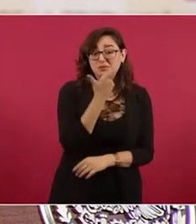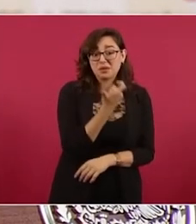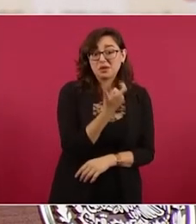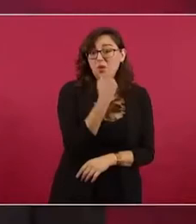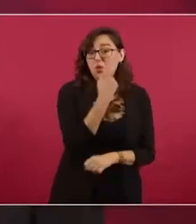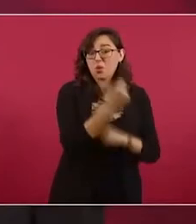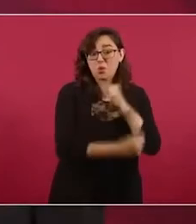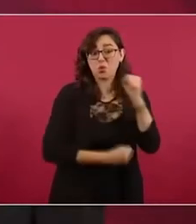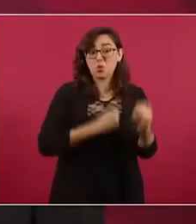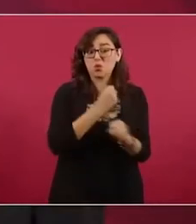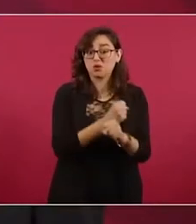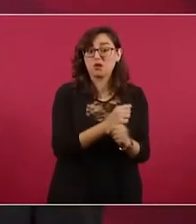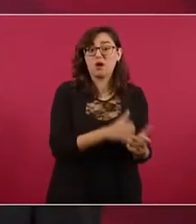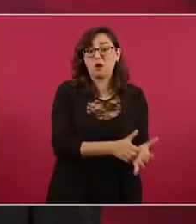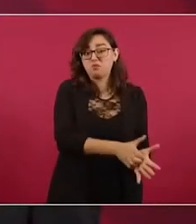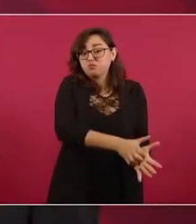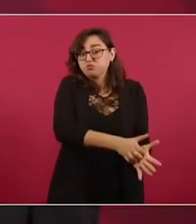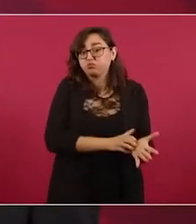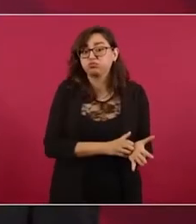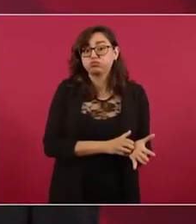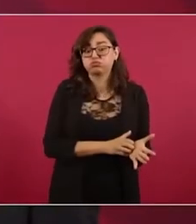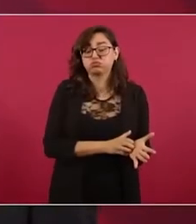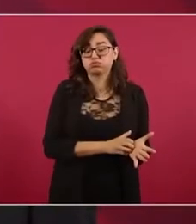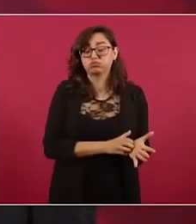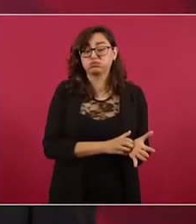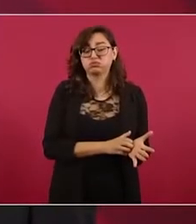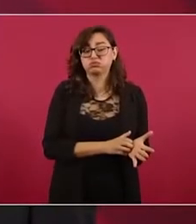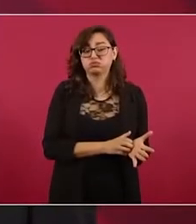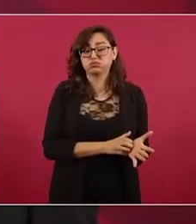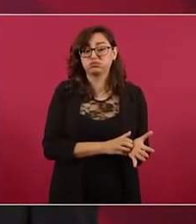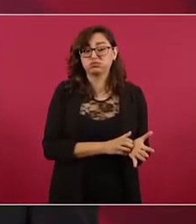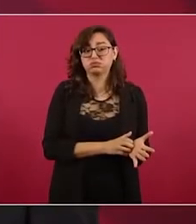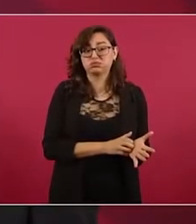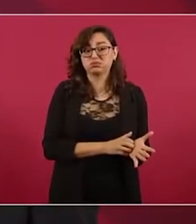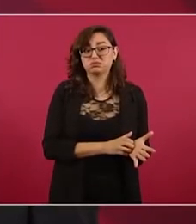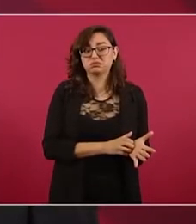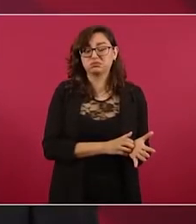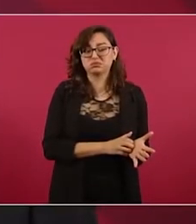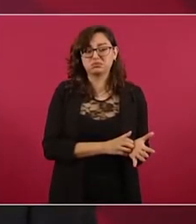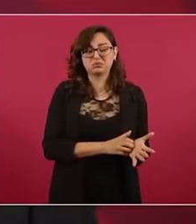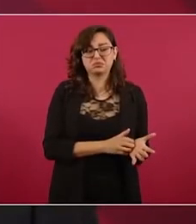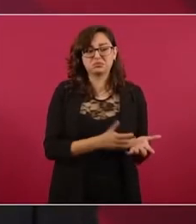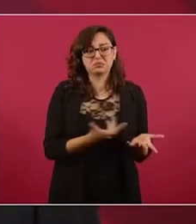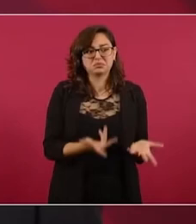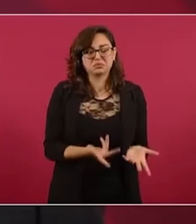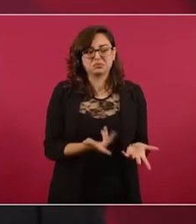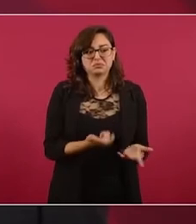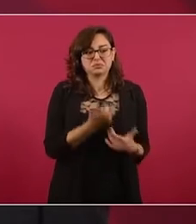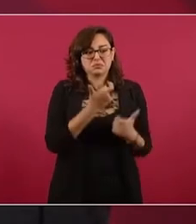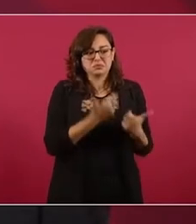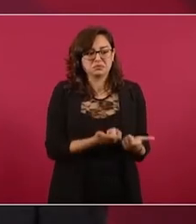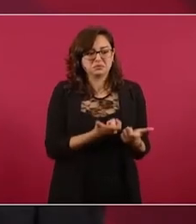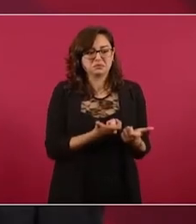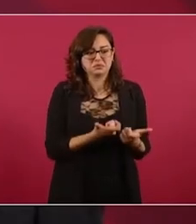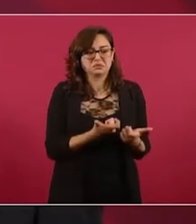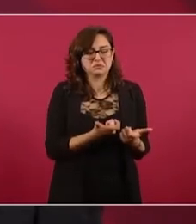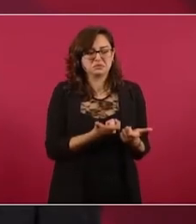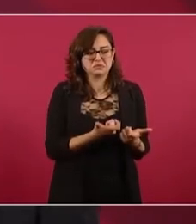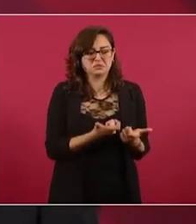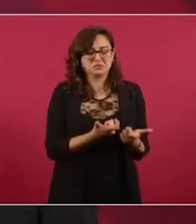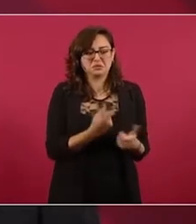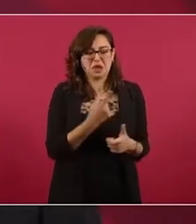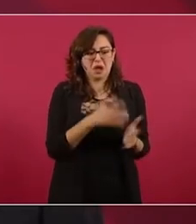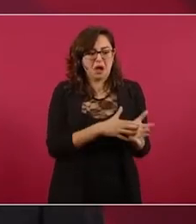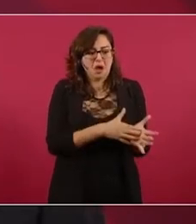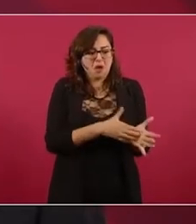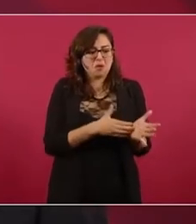mil millones de pesos al año en todo el país podríamos hacer con la participación de